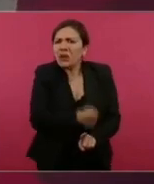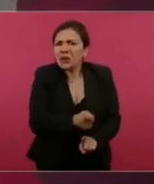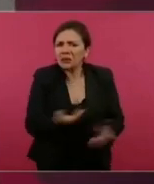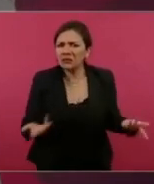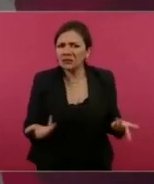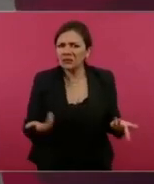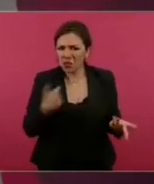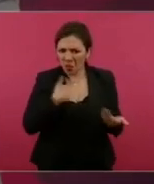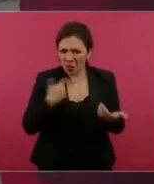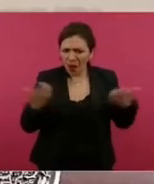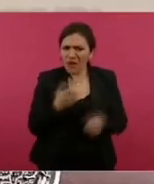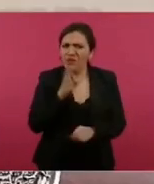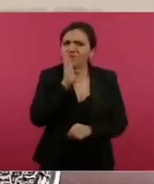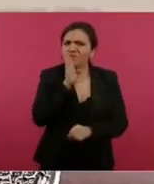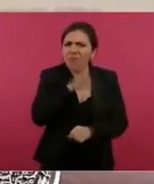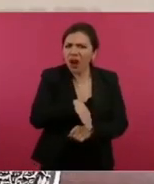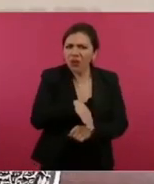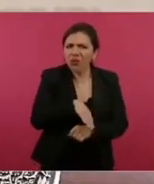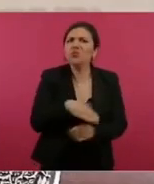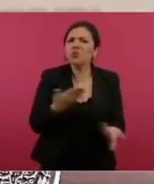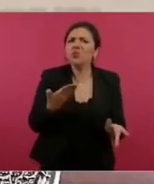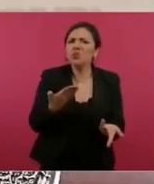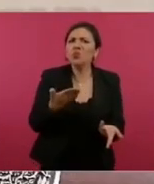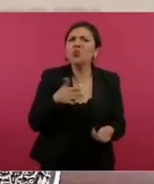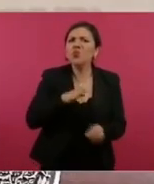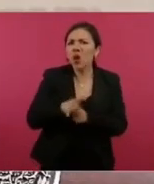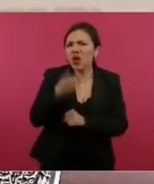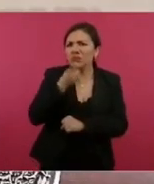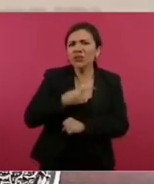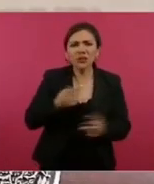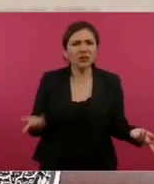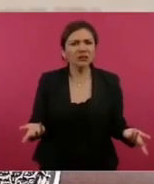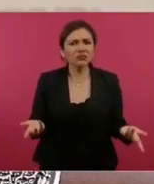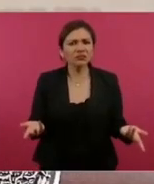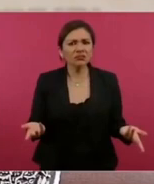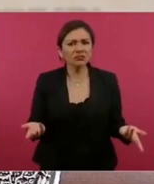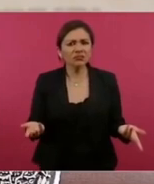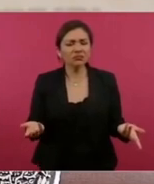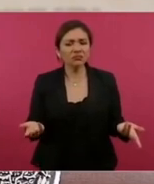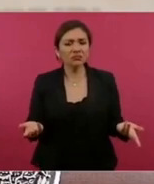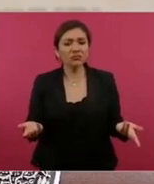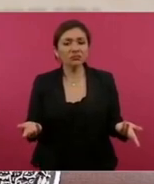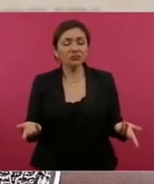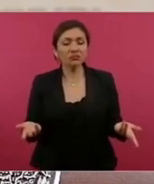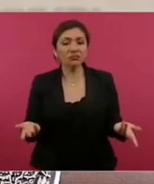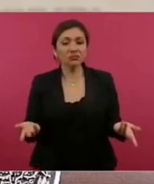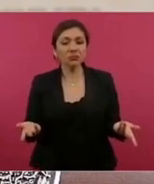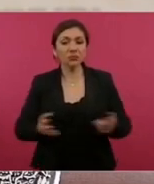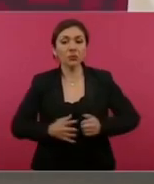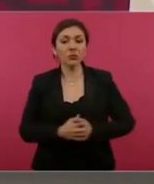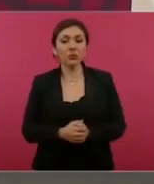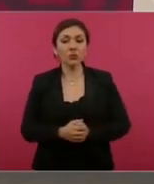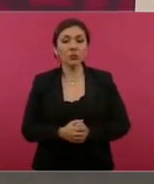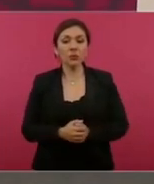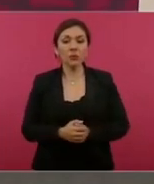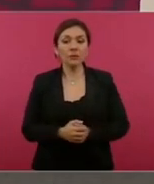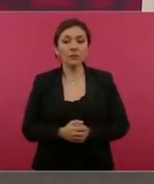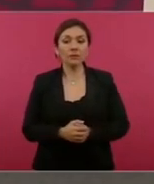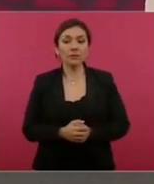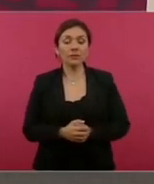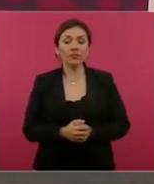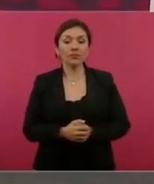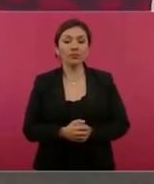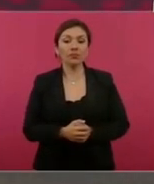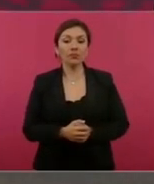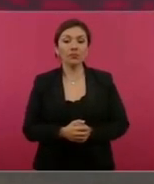cometí en contra de la señora, porque